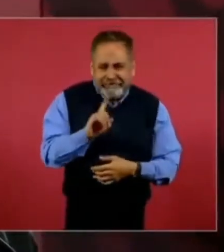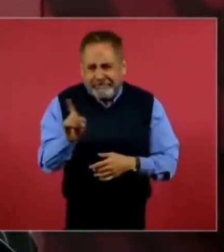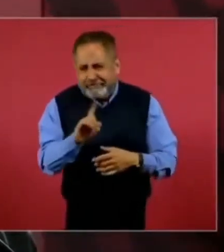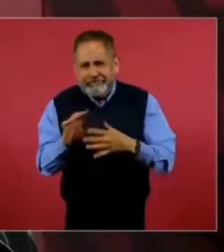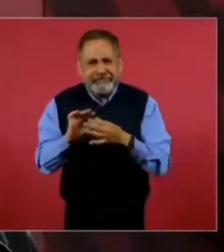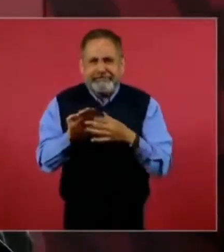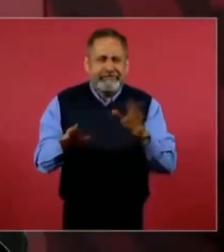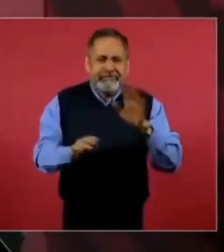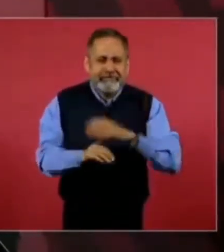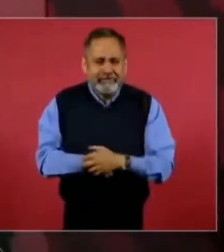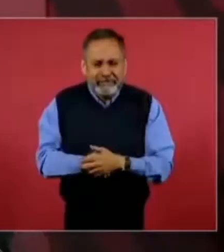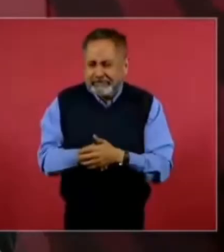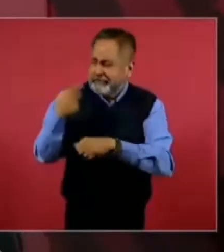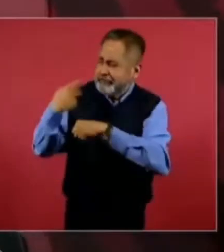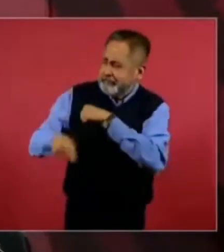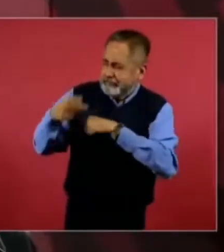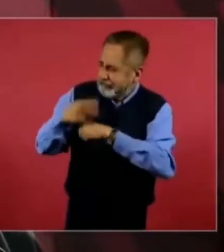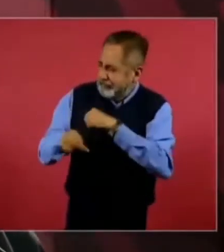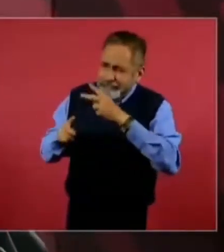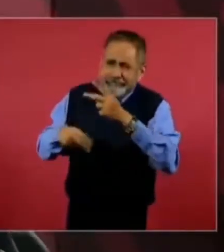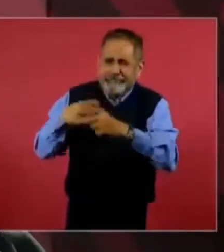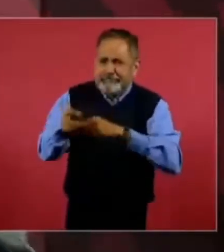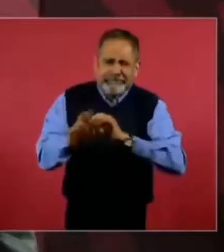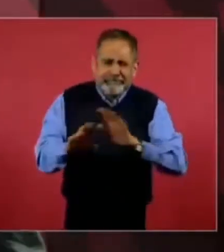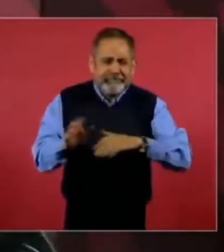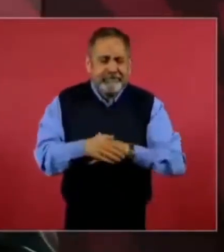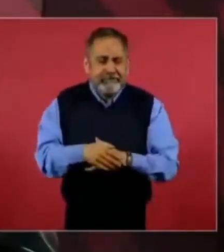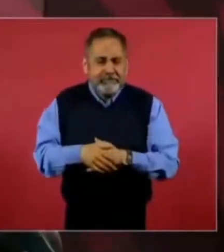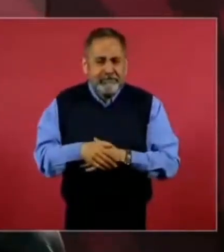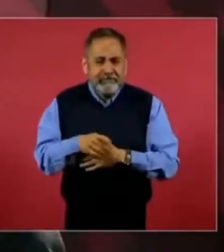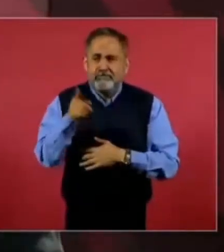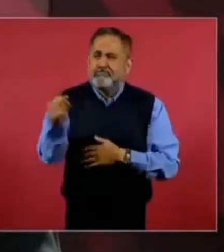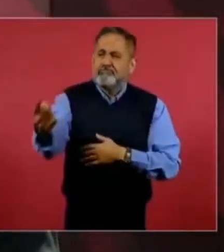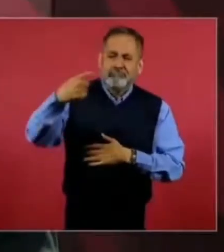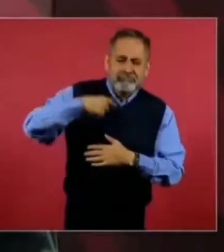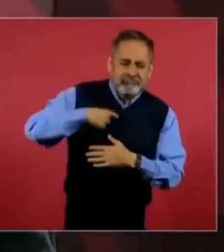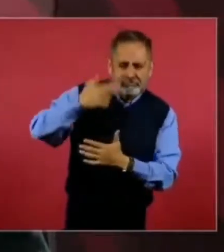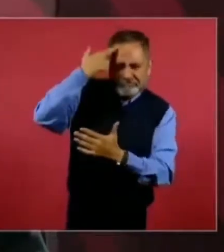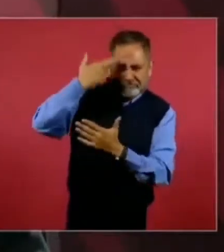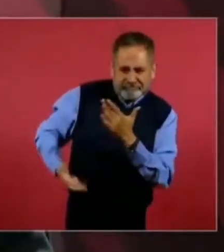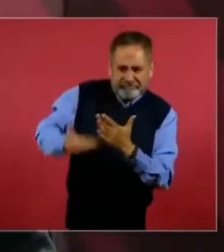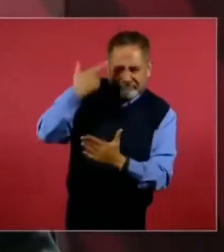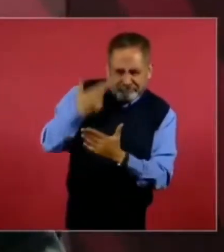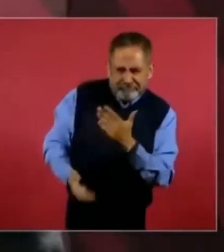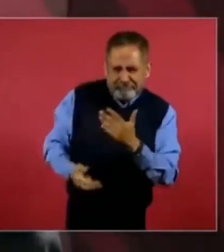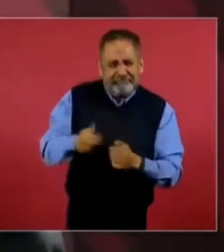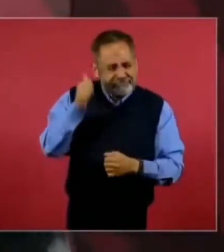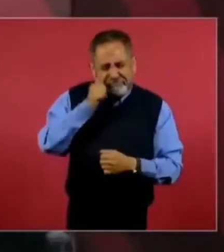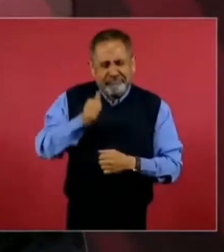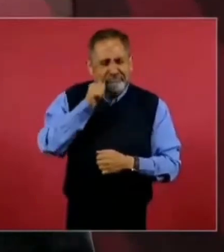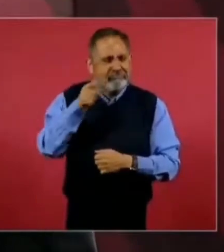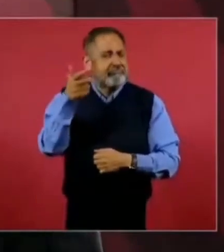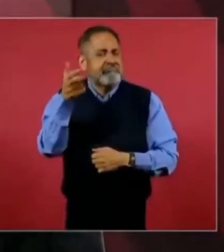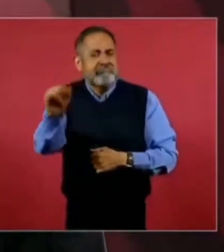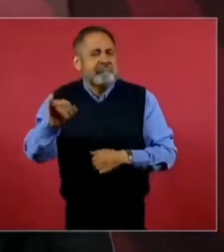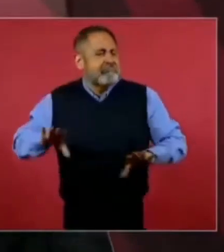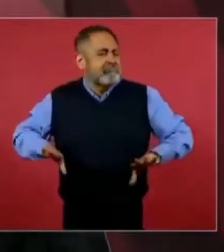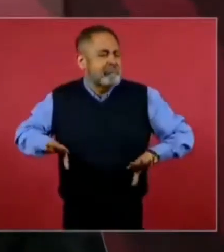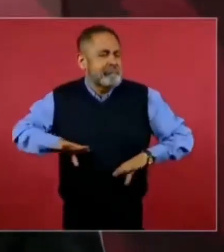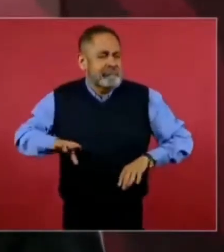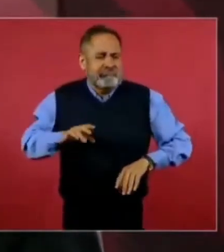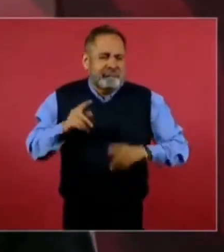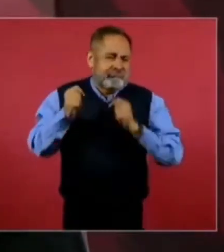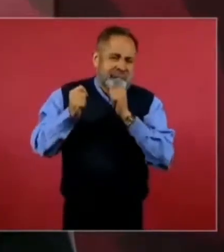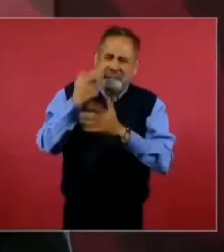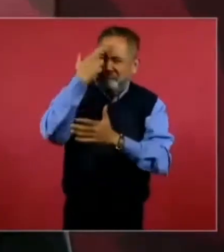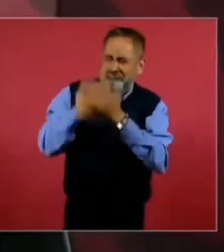era muy riesgosos, y que me iba a faltar al respeto y que nos iba a ir